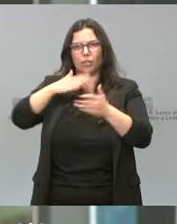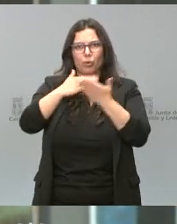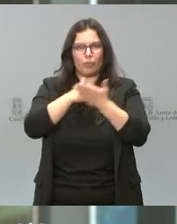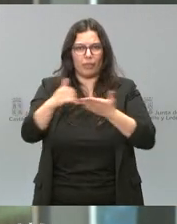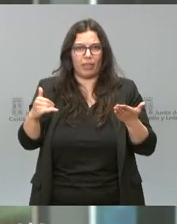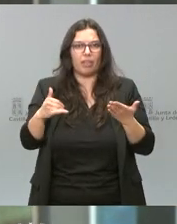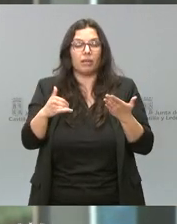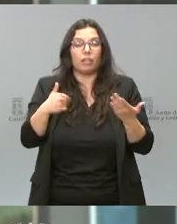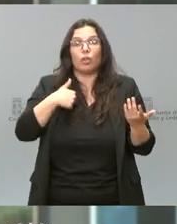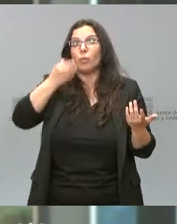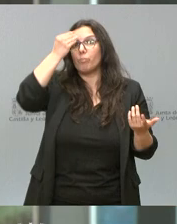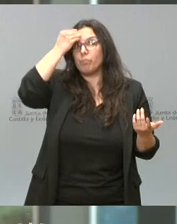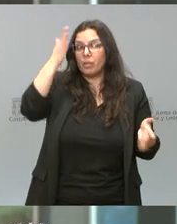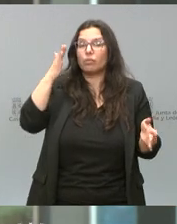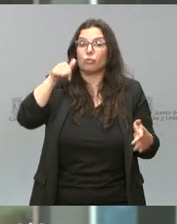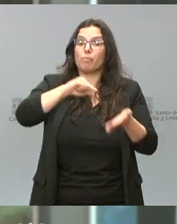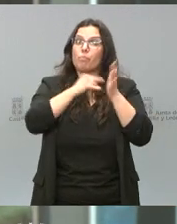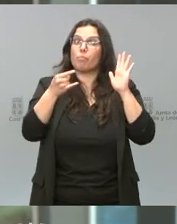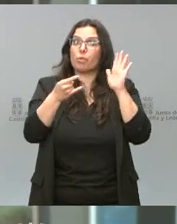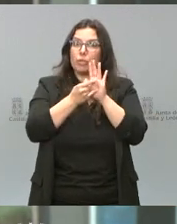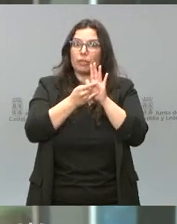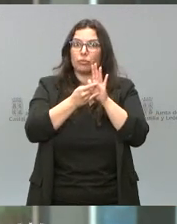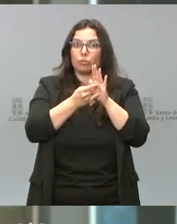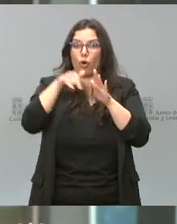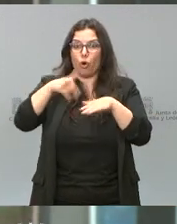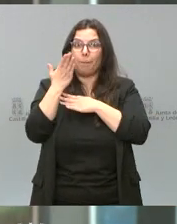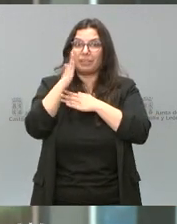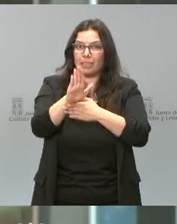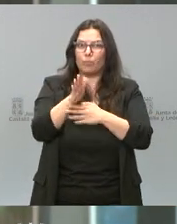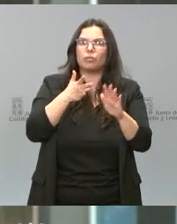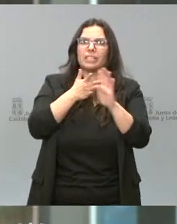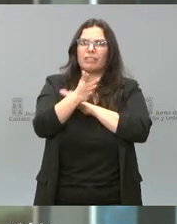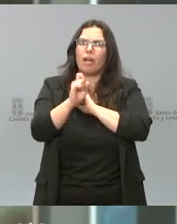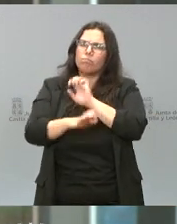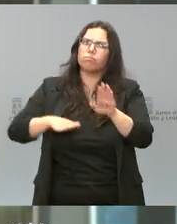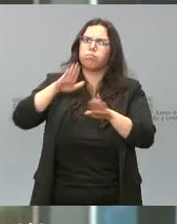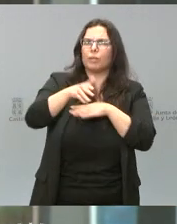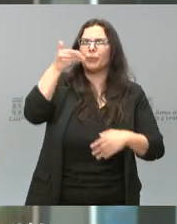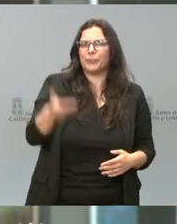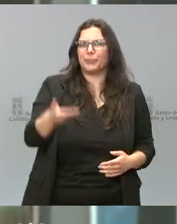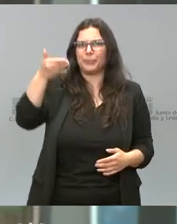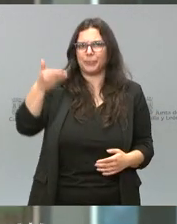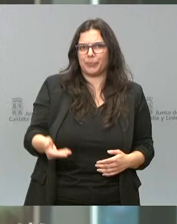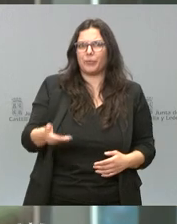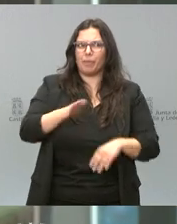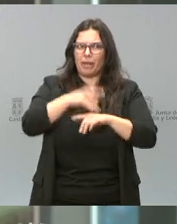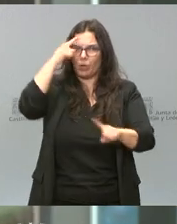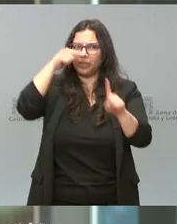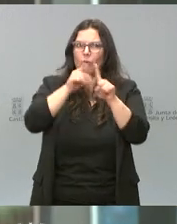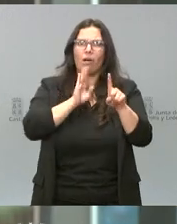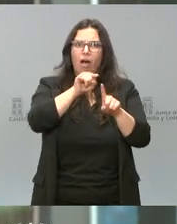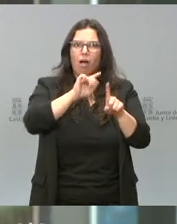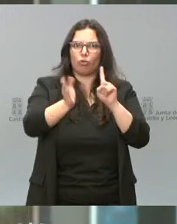autónoma. Y yo creo que este proyecto que hoy aquí presentamos es un paso muy importante en ese objetivo y lo hacemos